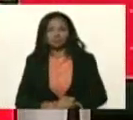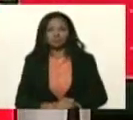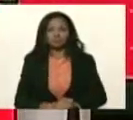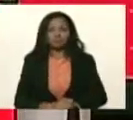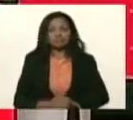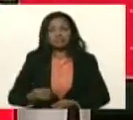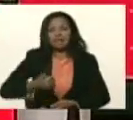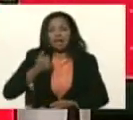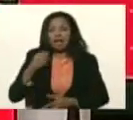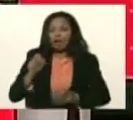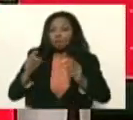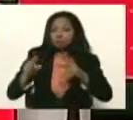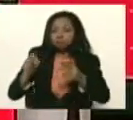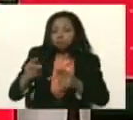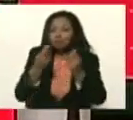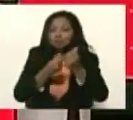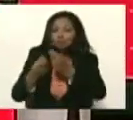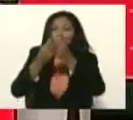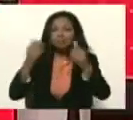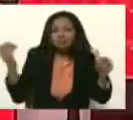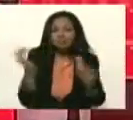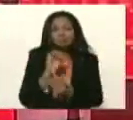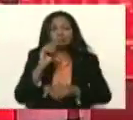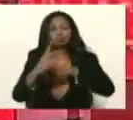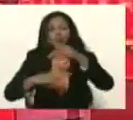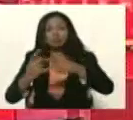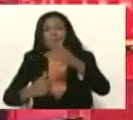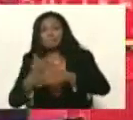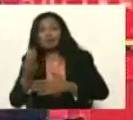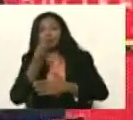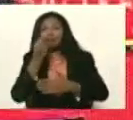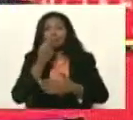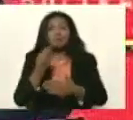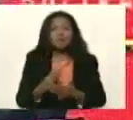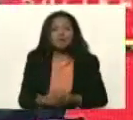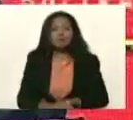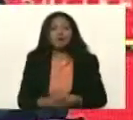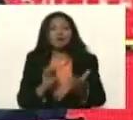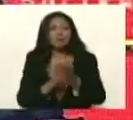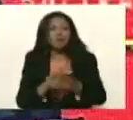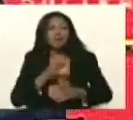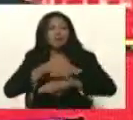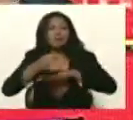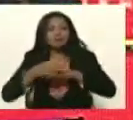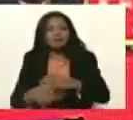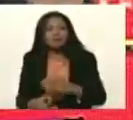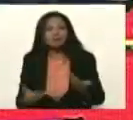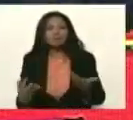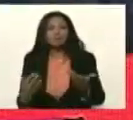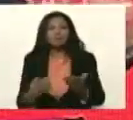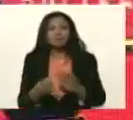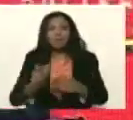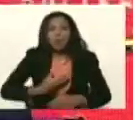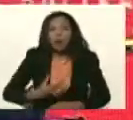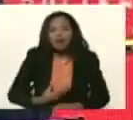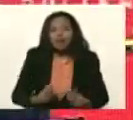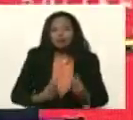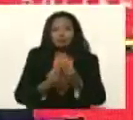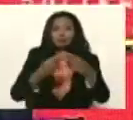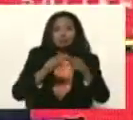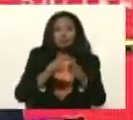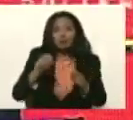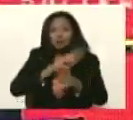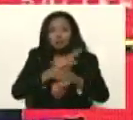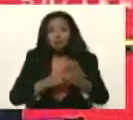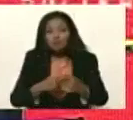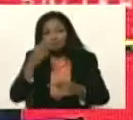que oportunidades económicas, hay para producir más alimentos, Castro Sotelo, en los municipios, con los alcaldes, el poder popular, por